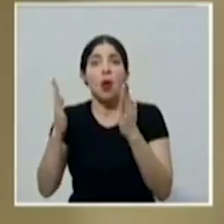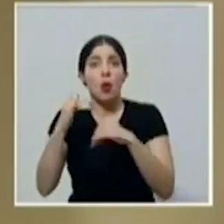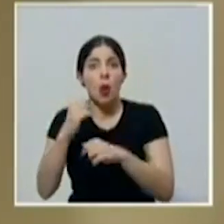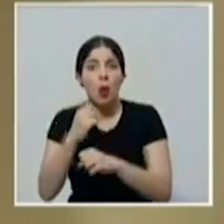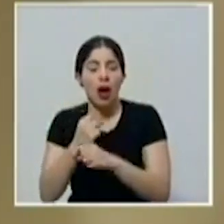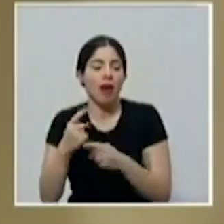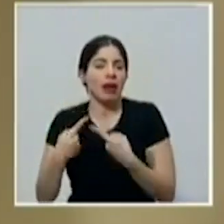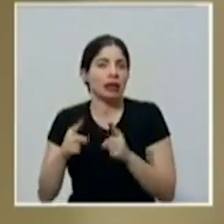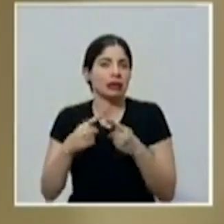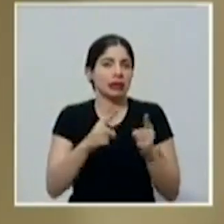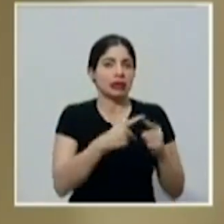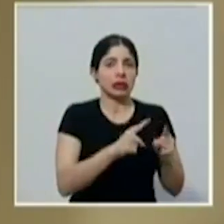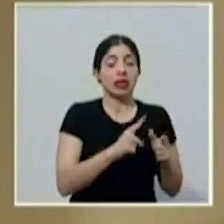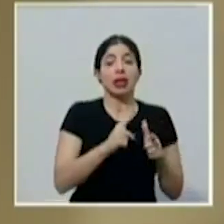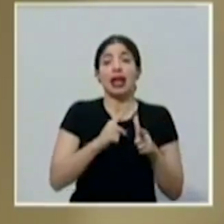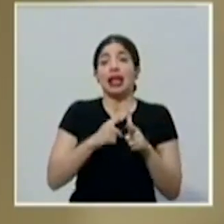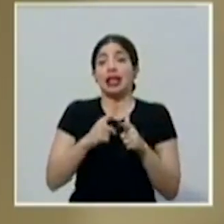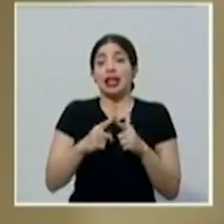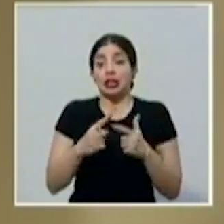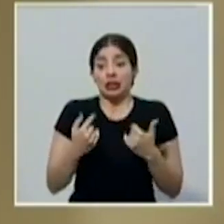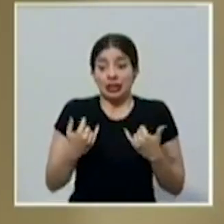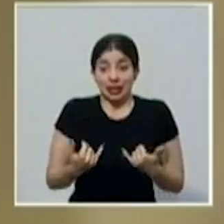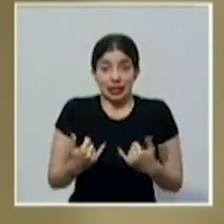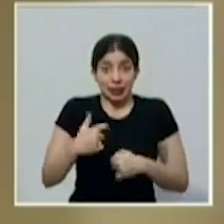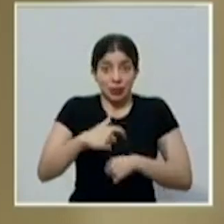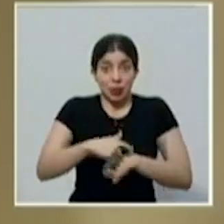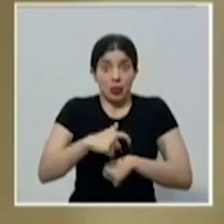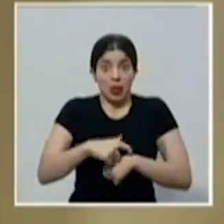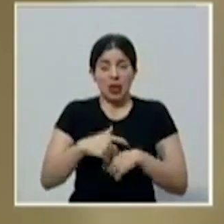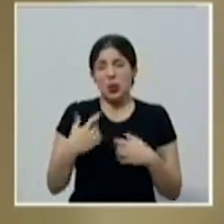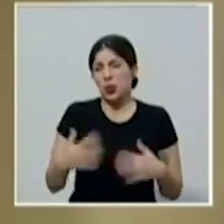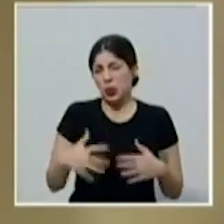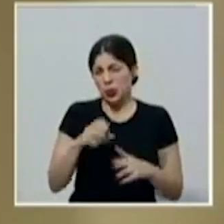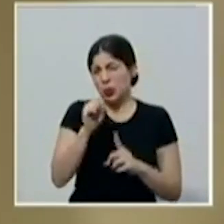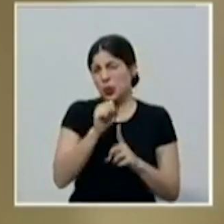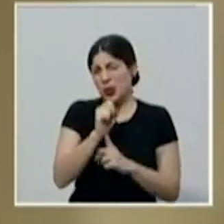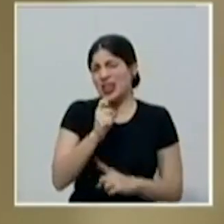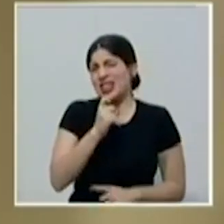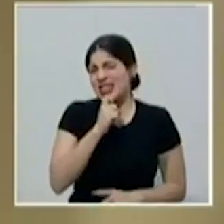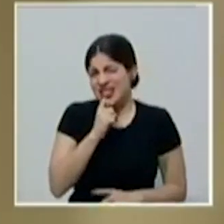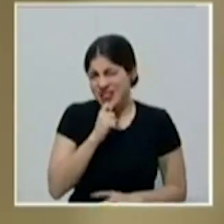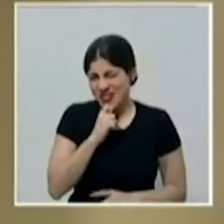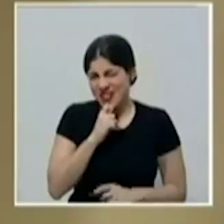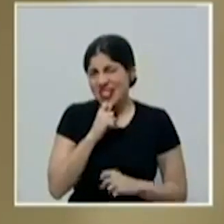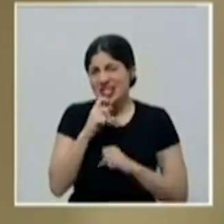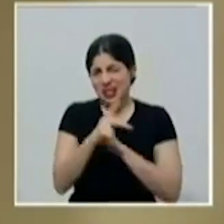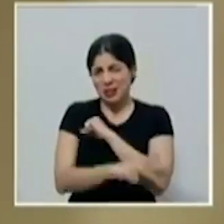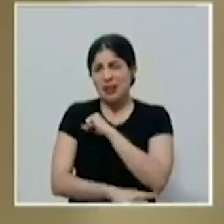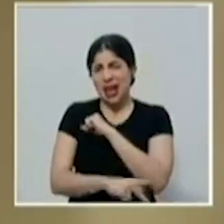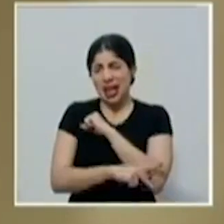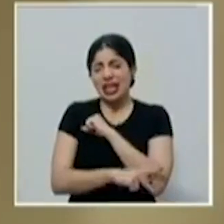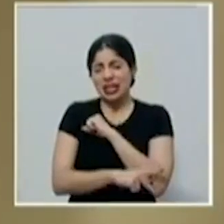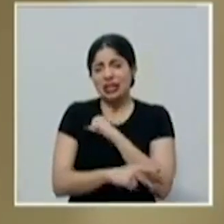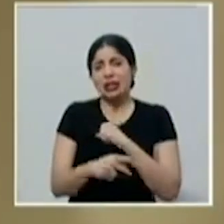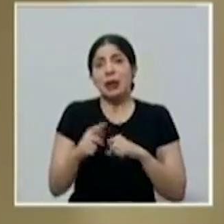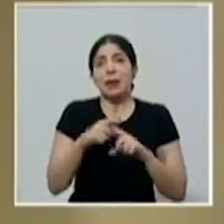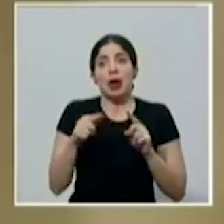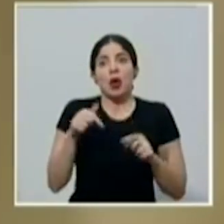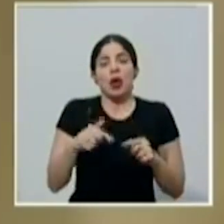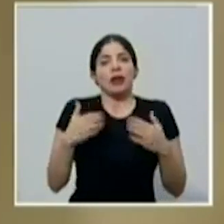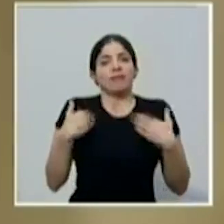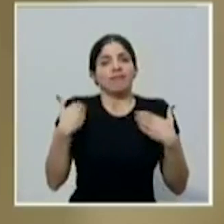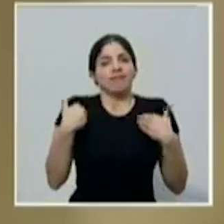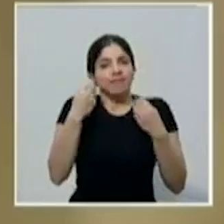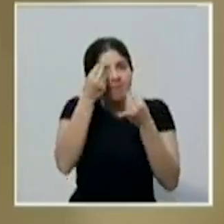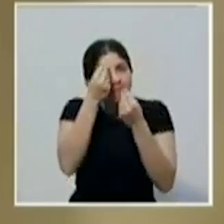De manera que nos place en esta dificilísima situación que vive nuestro país, anunciar el día de hoy